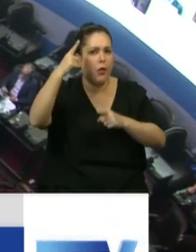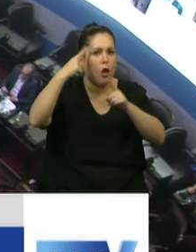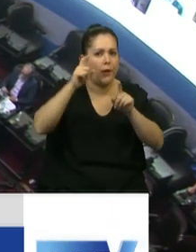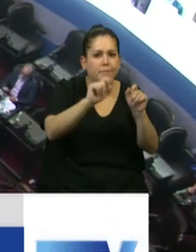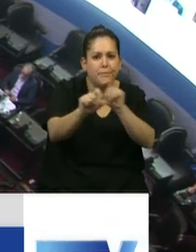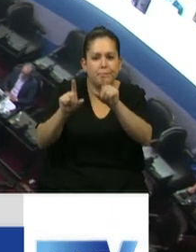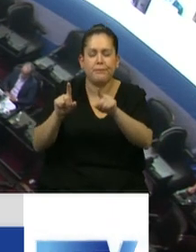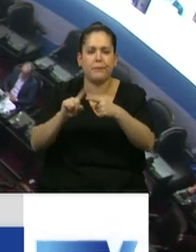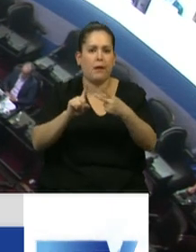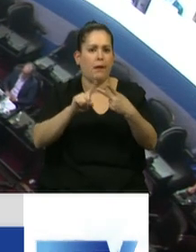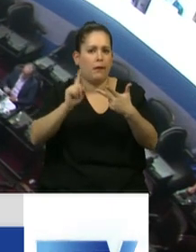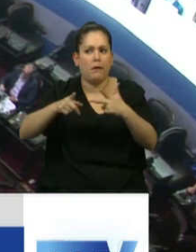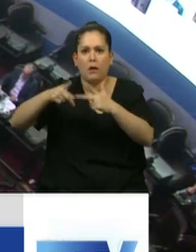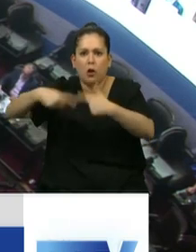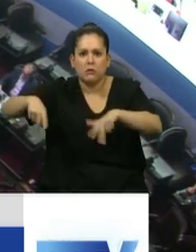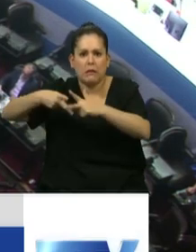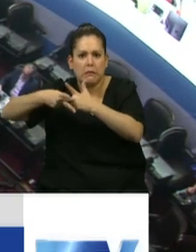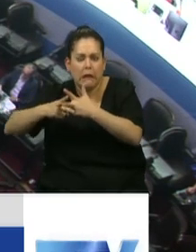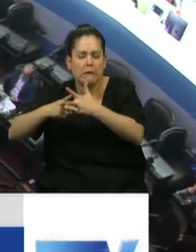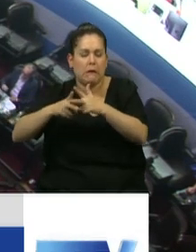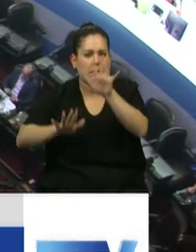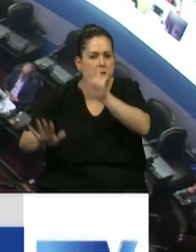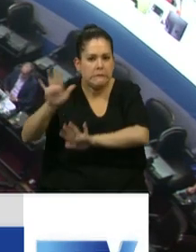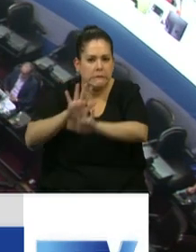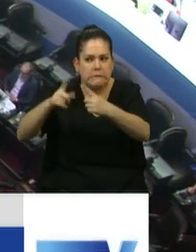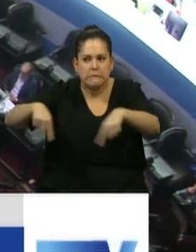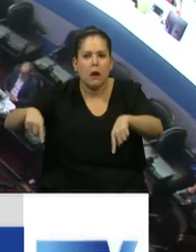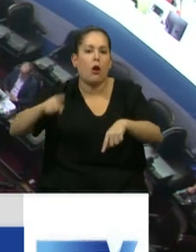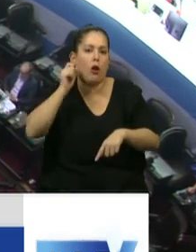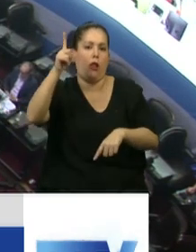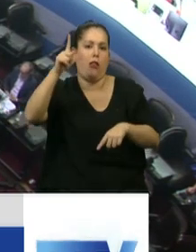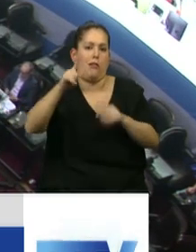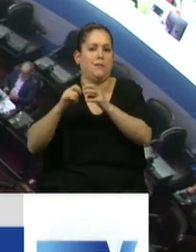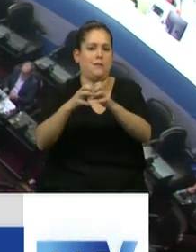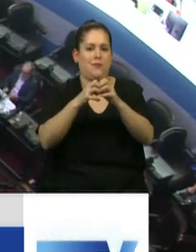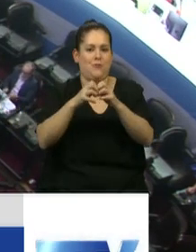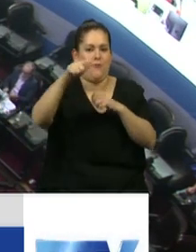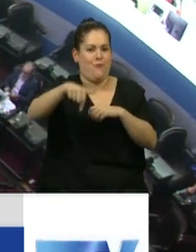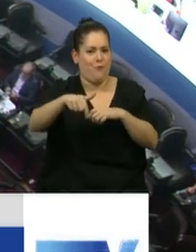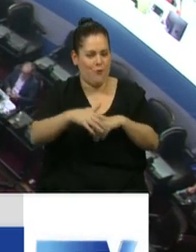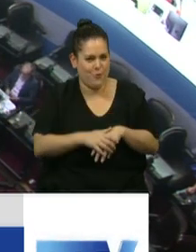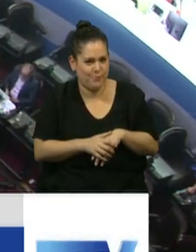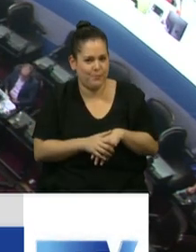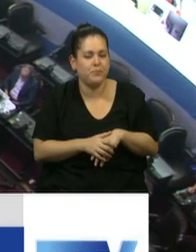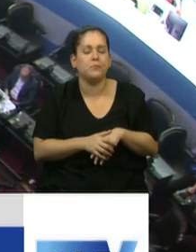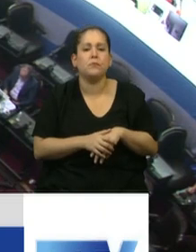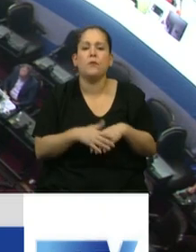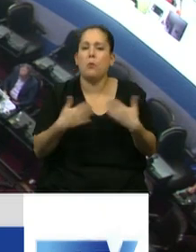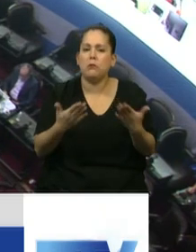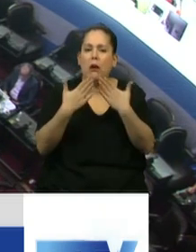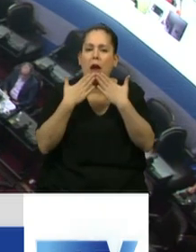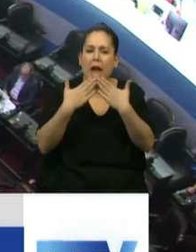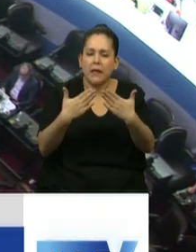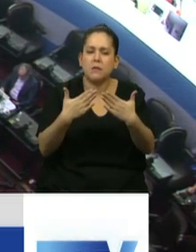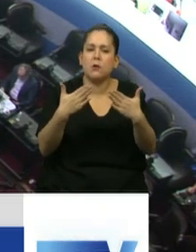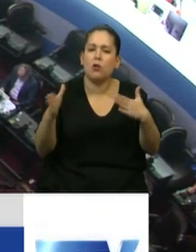tener esta sesión que hoy estamos teniendo. Y en eso quiero agradecerle el esfuerzo